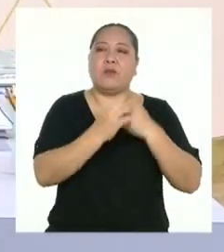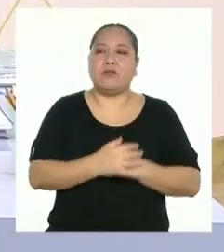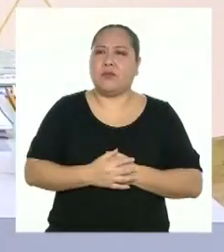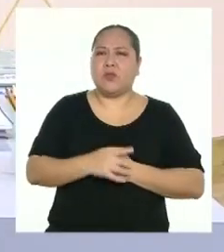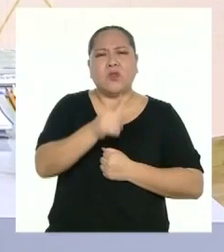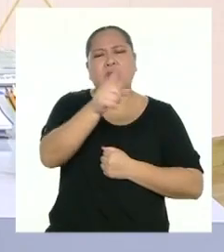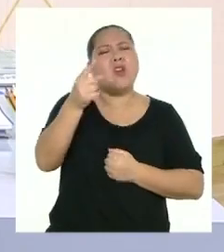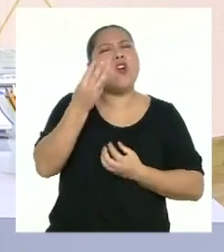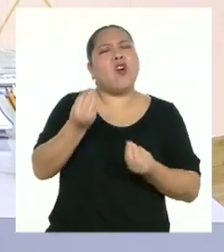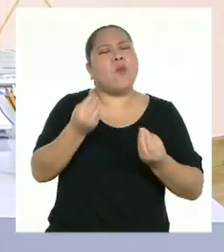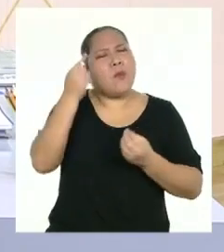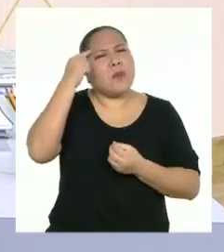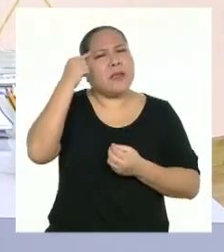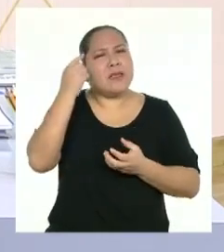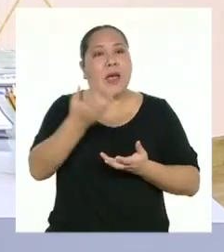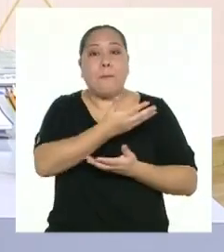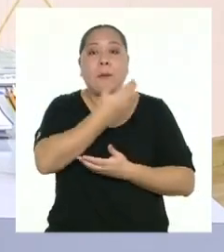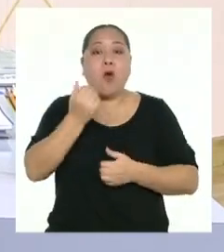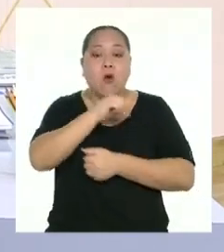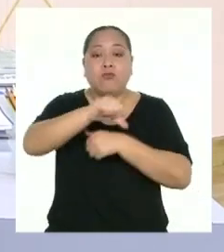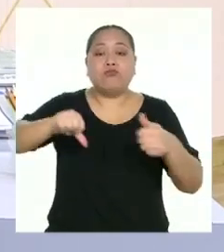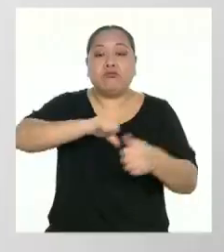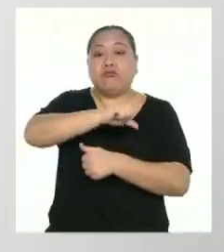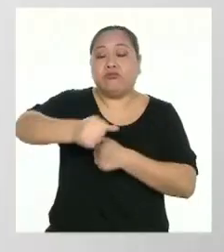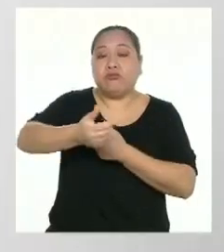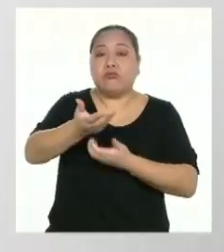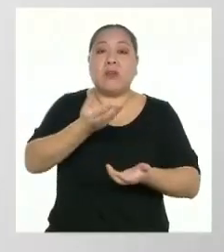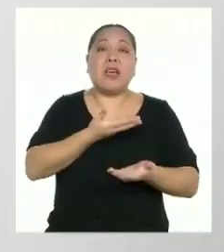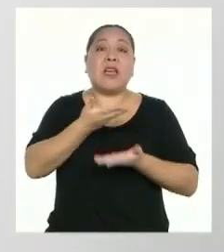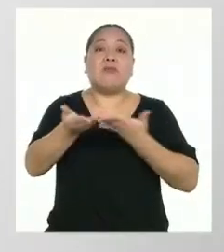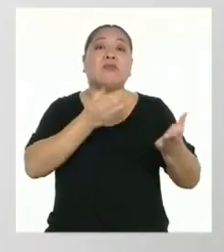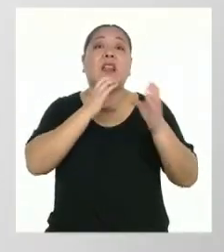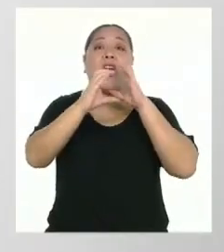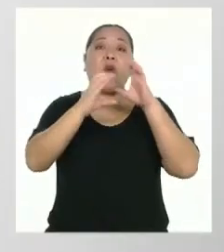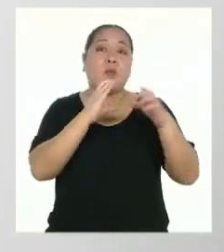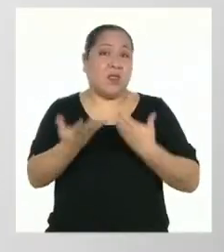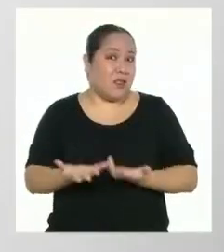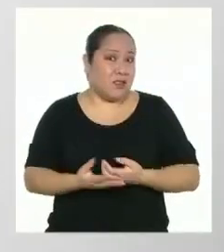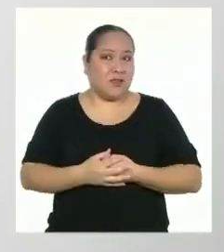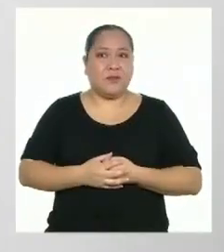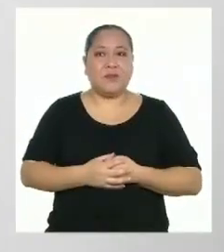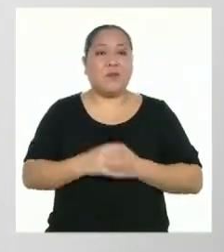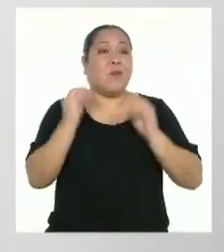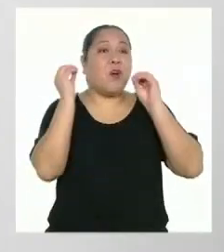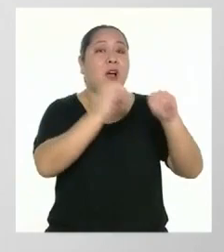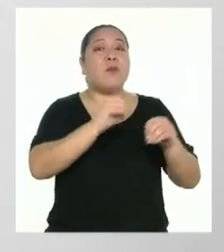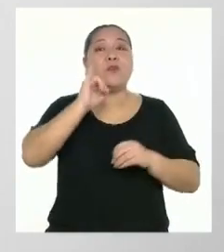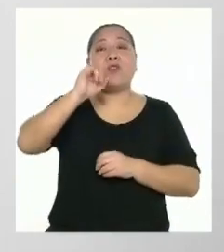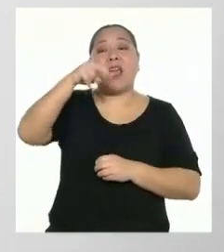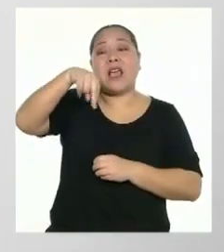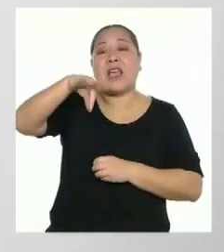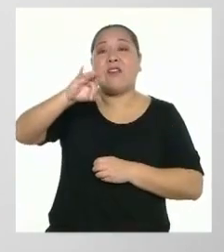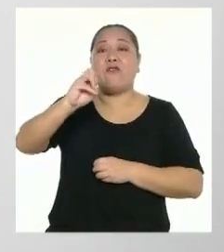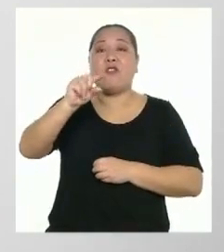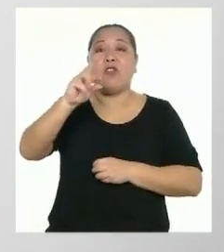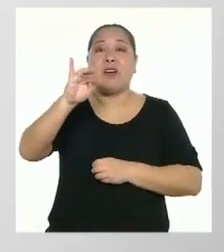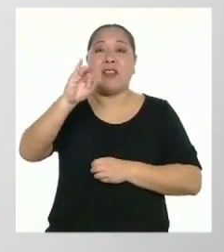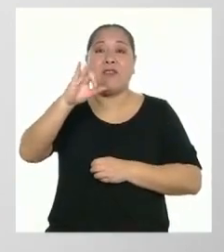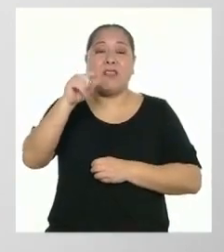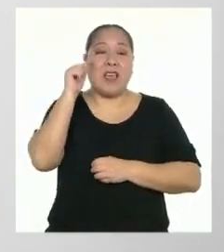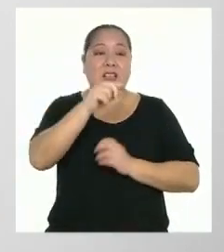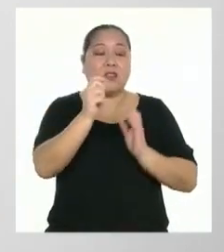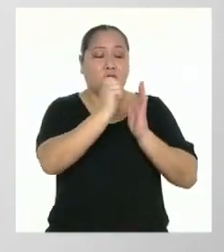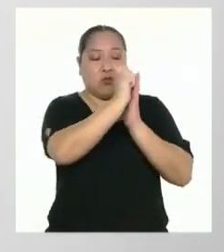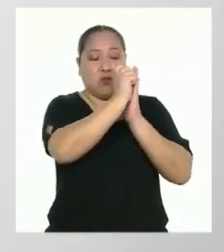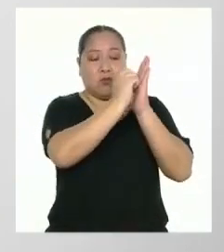mejorar la convivencia y la comunicación? Hagamos una infografía. Este es un texto